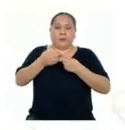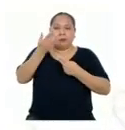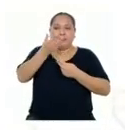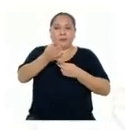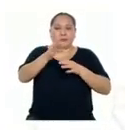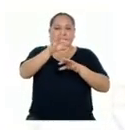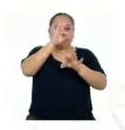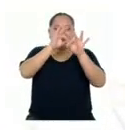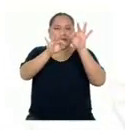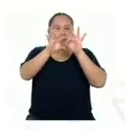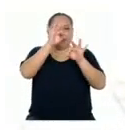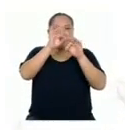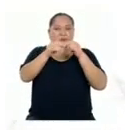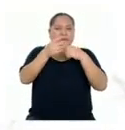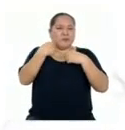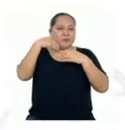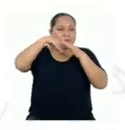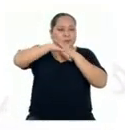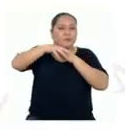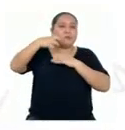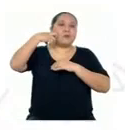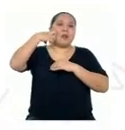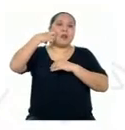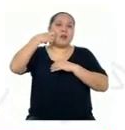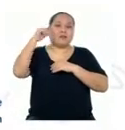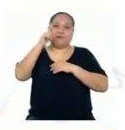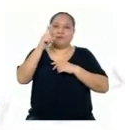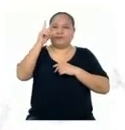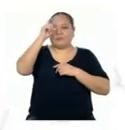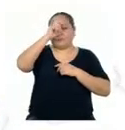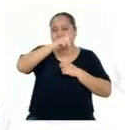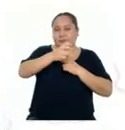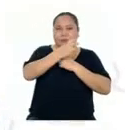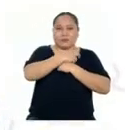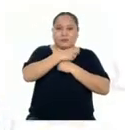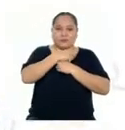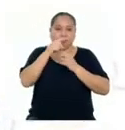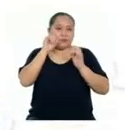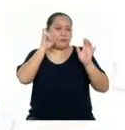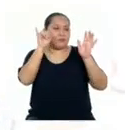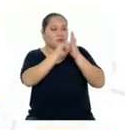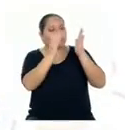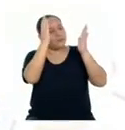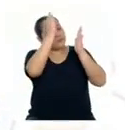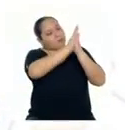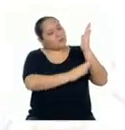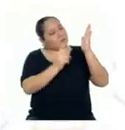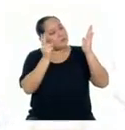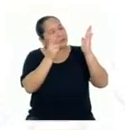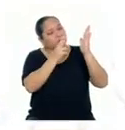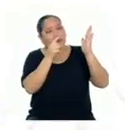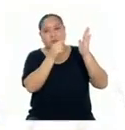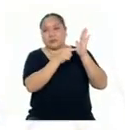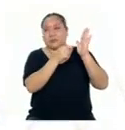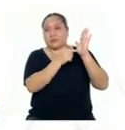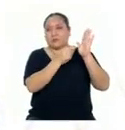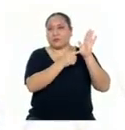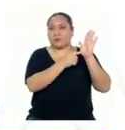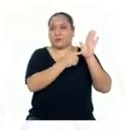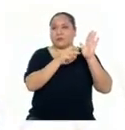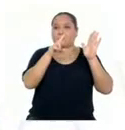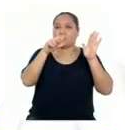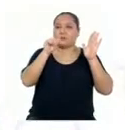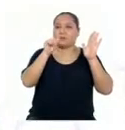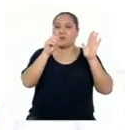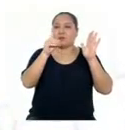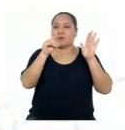penetran en la carne Con más facilidad Que en el hueso Y producen una imagen Sobre una película A esto lo conocemos también Como